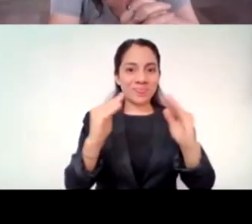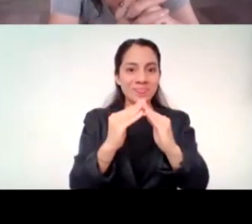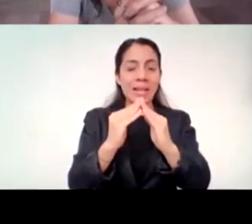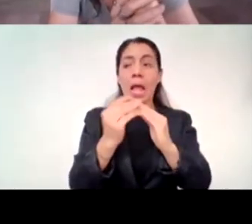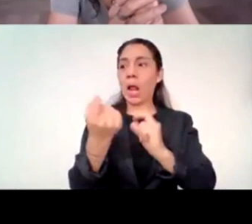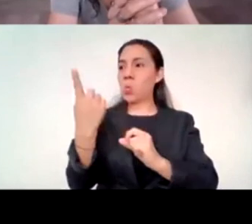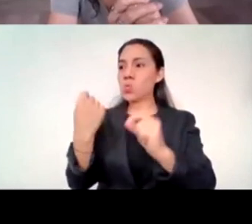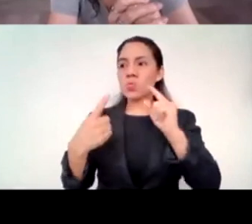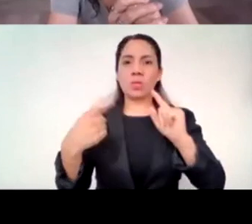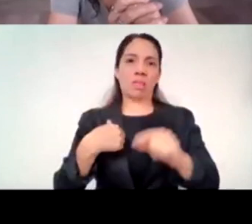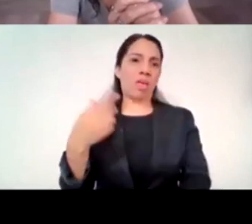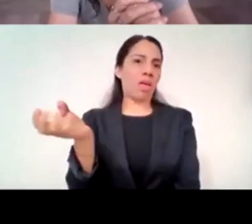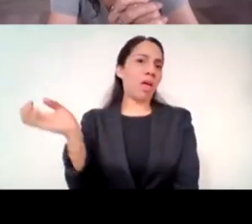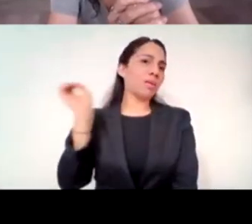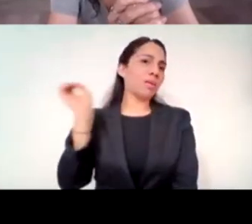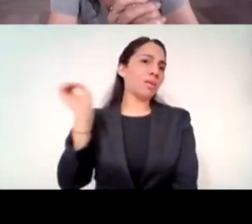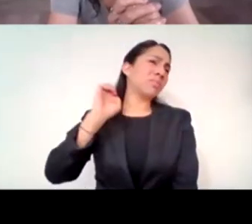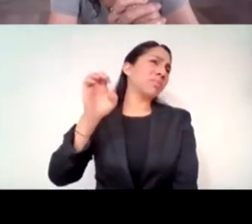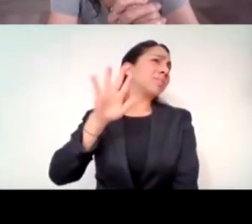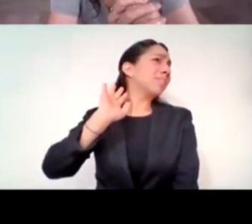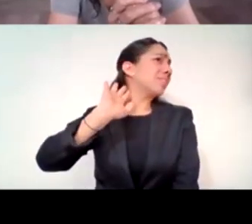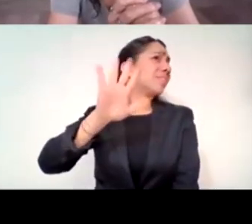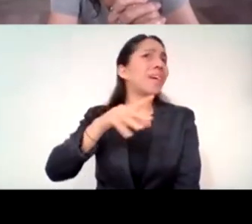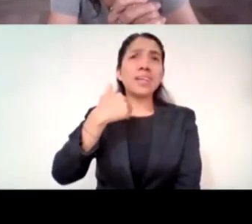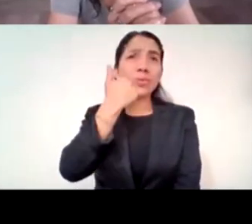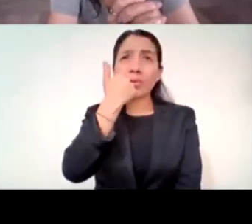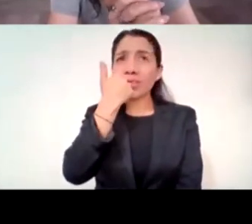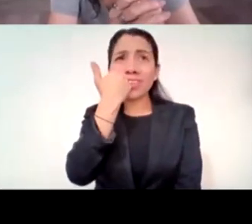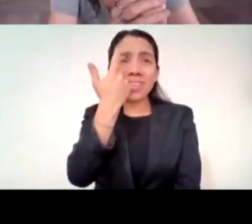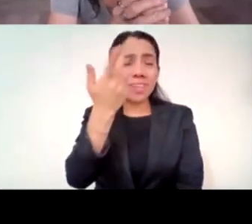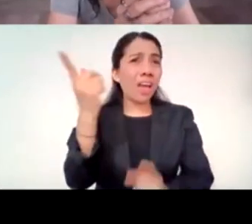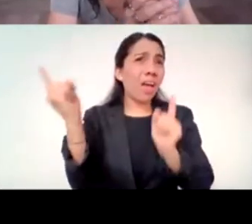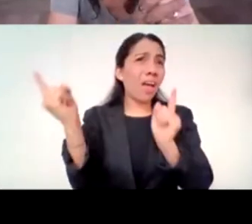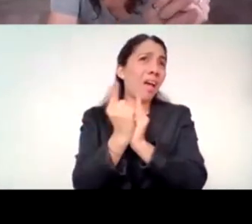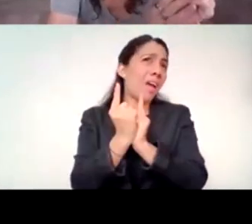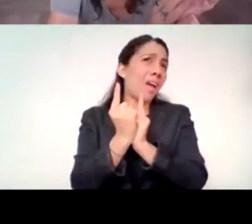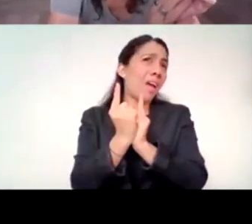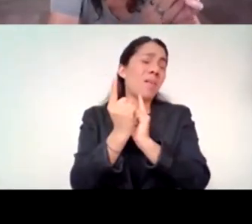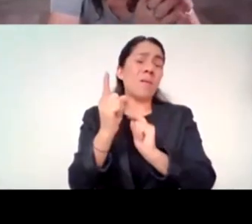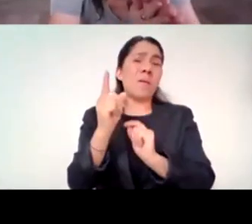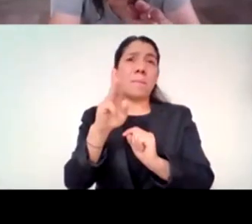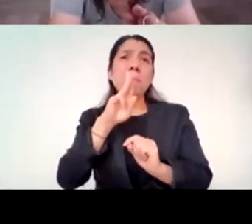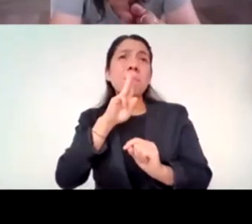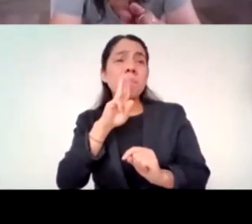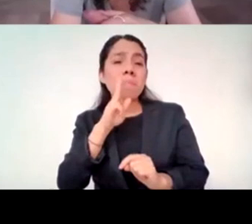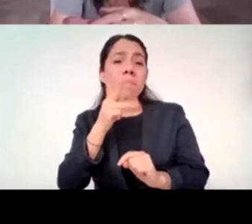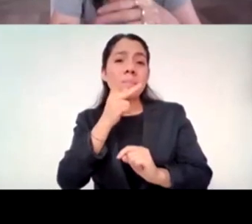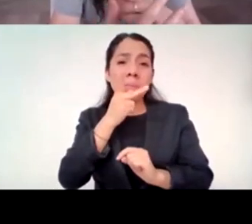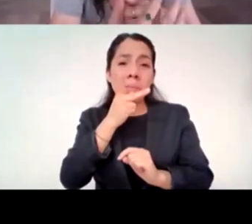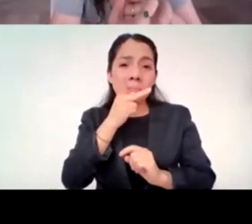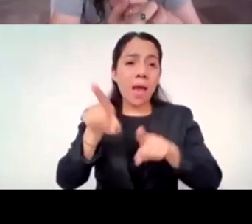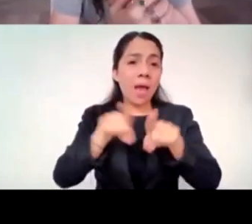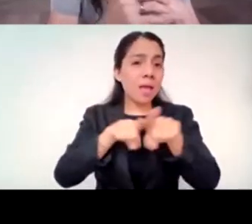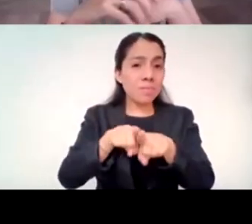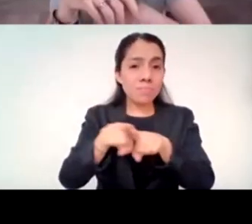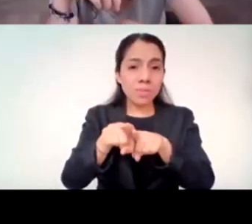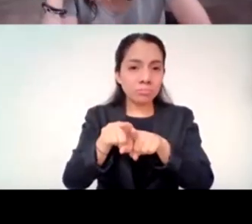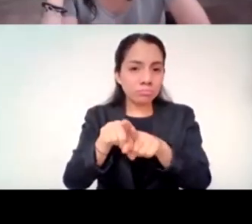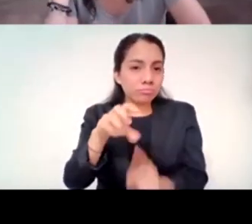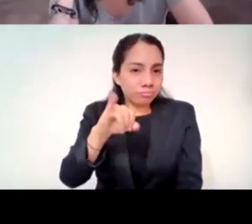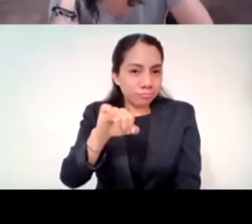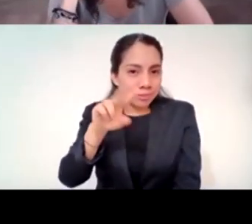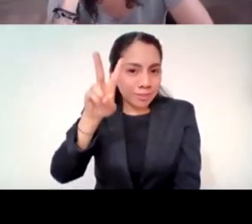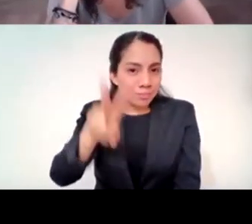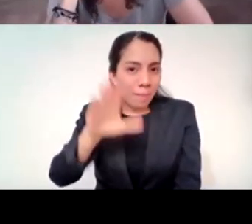ahí, como 45 días y no sacarlos adorados, ¿no? Y es cierto, todo